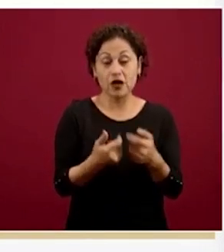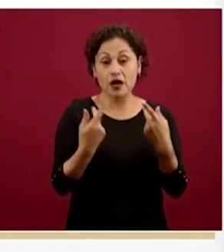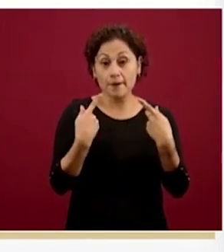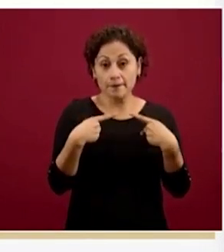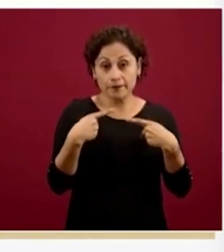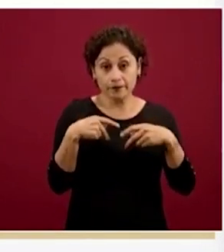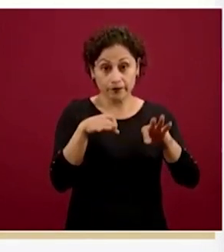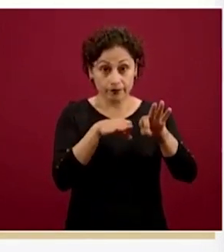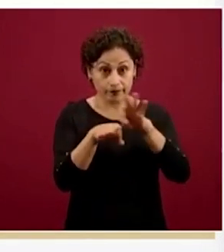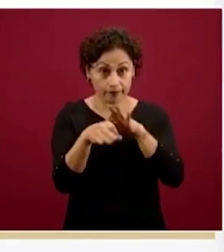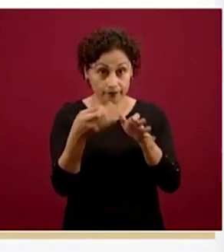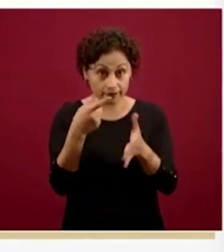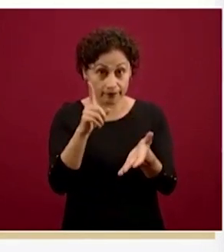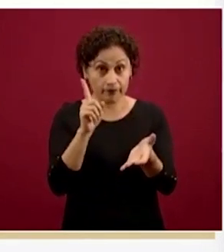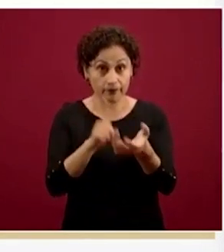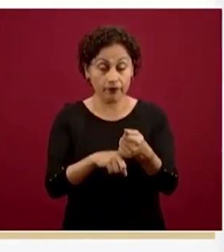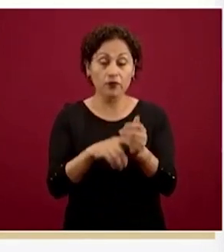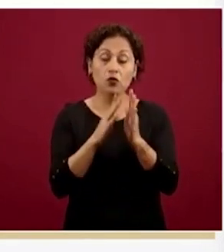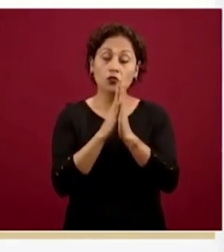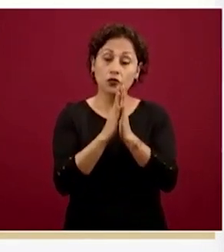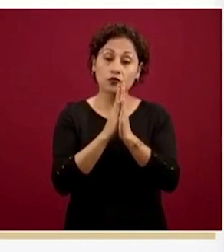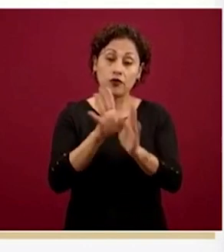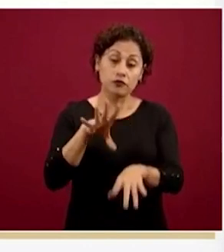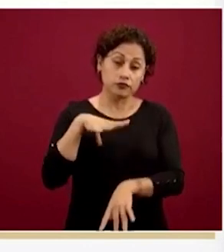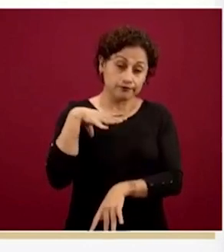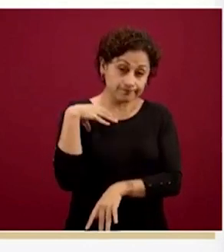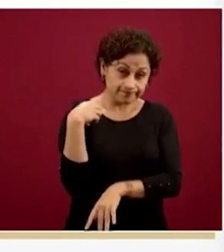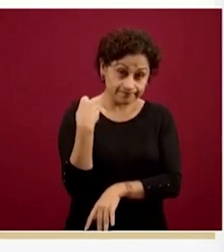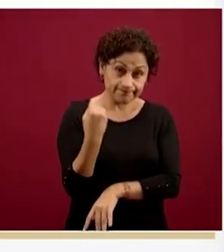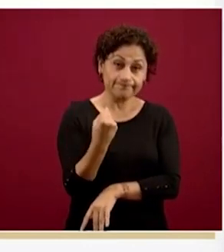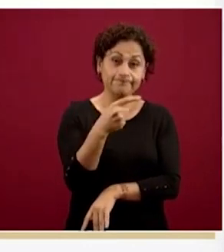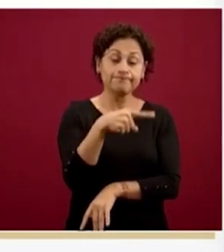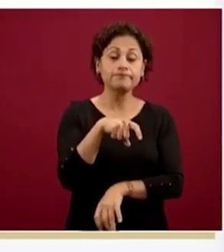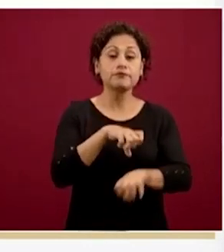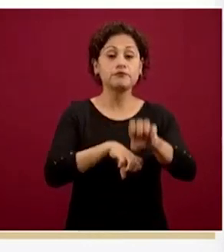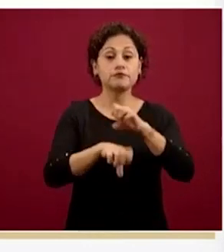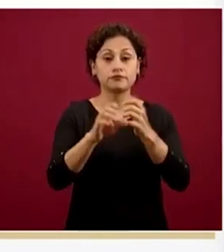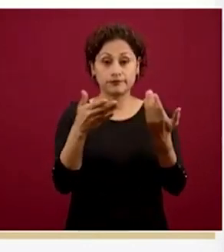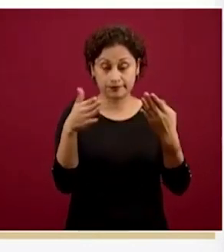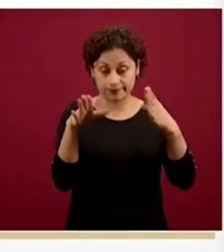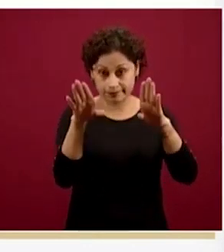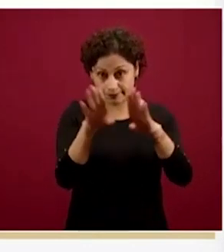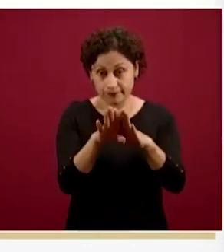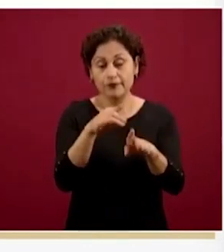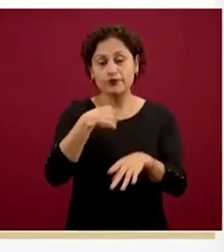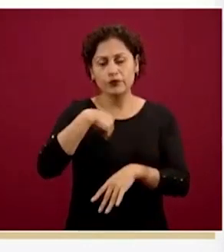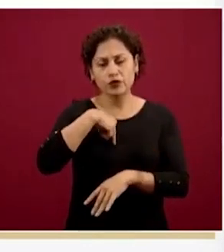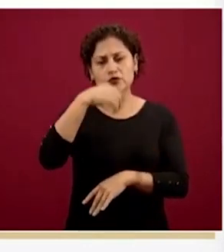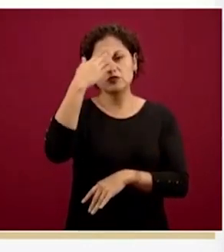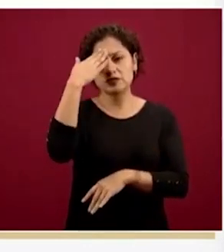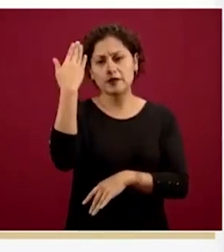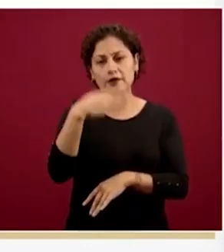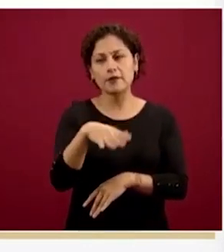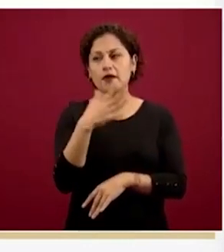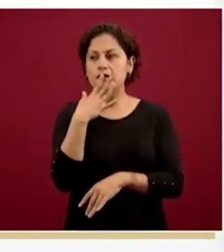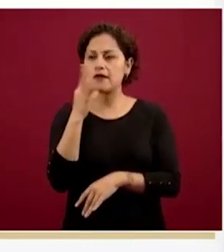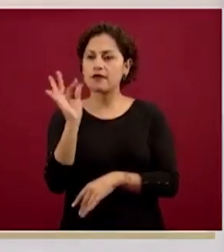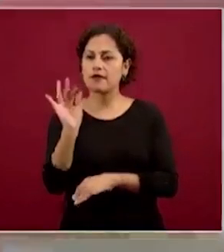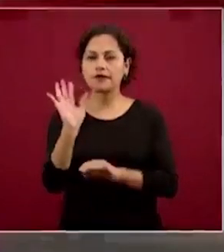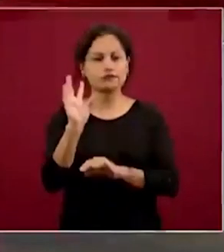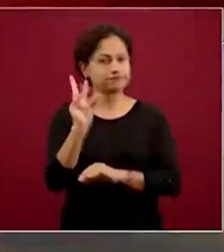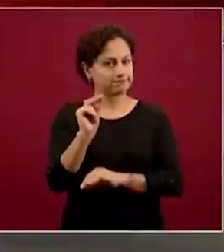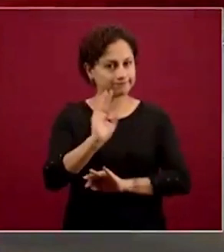trabajan, hacer este esfuerzo que sabemos que no es fácil, pero que esto es la única forma de